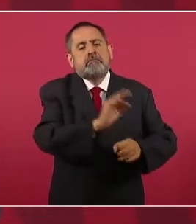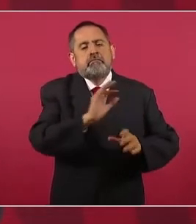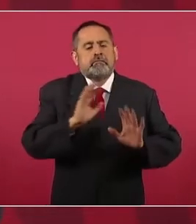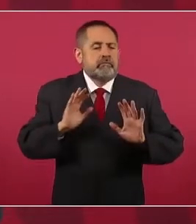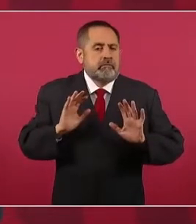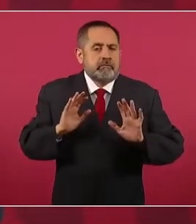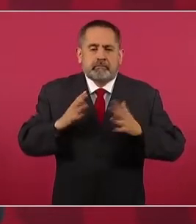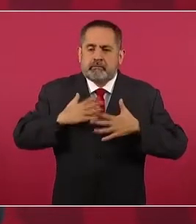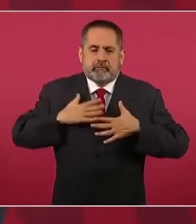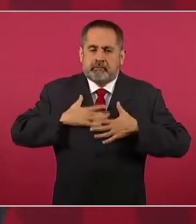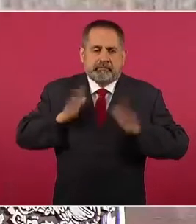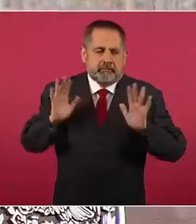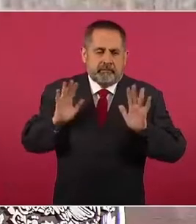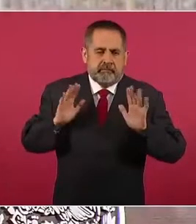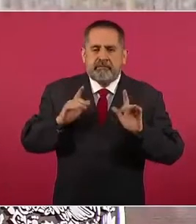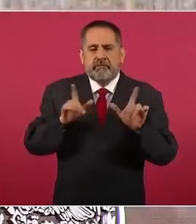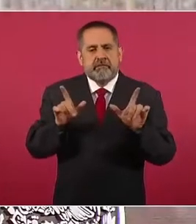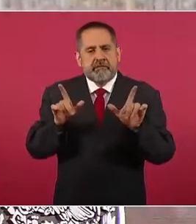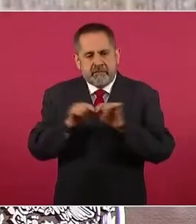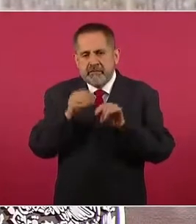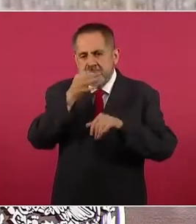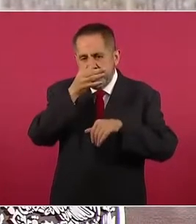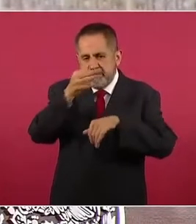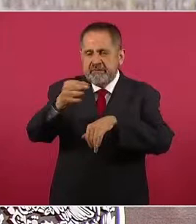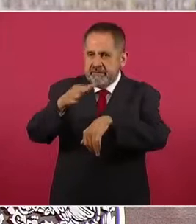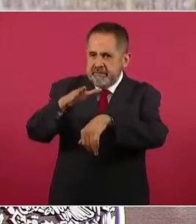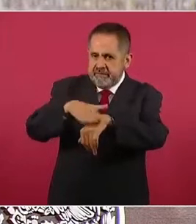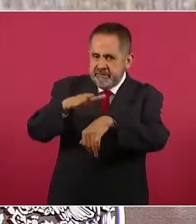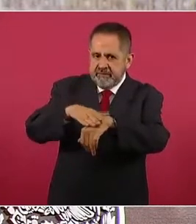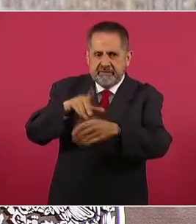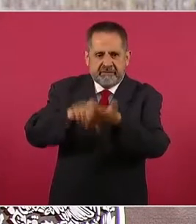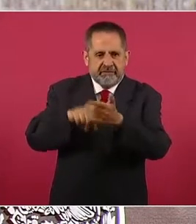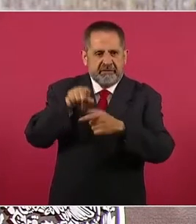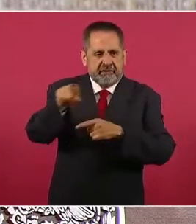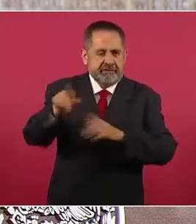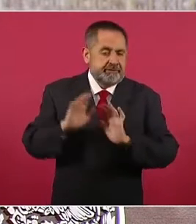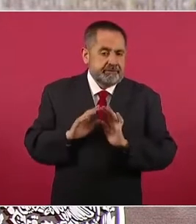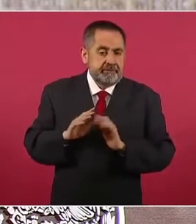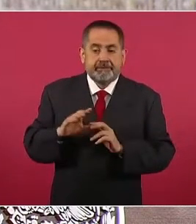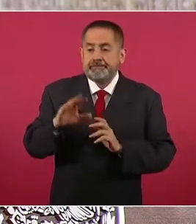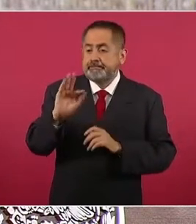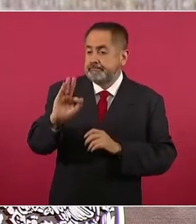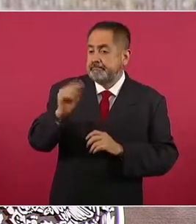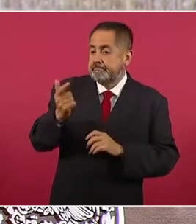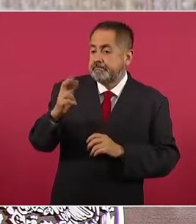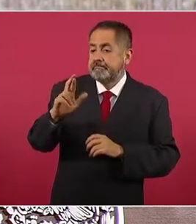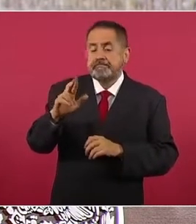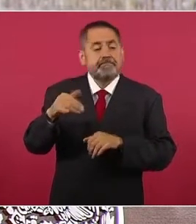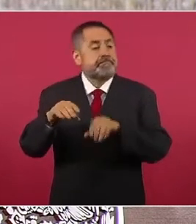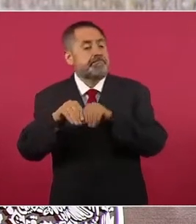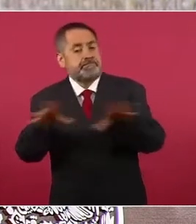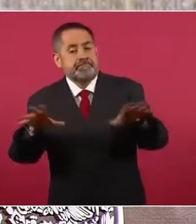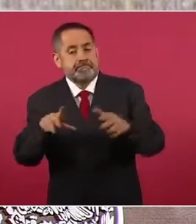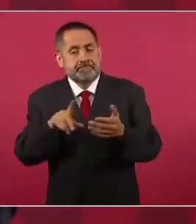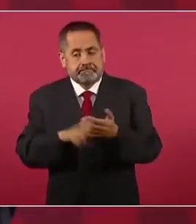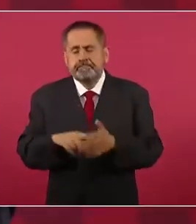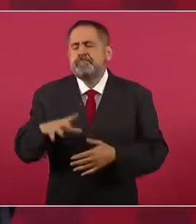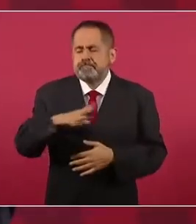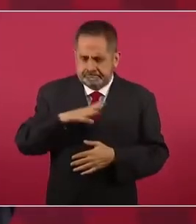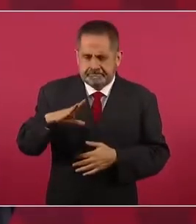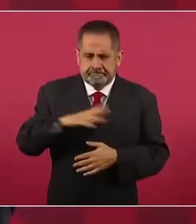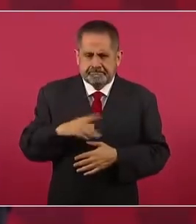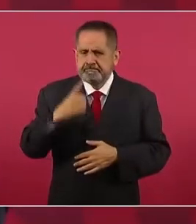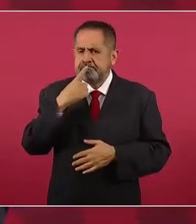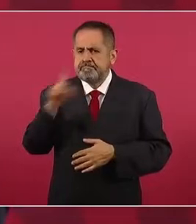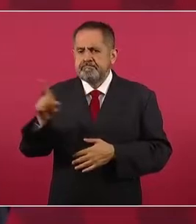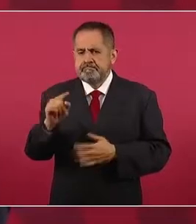nada más aclarar que la Fiscalía da a conocer que existen estas denuncias